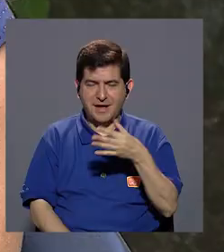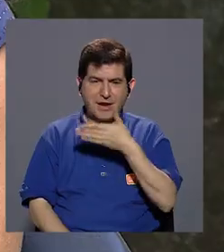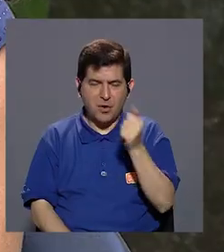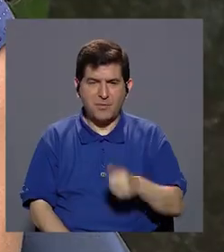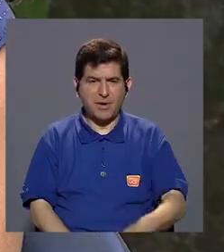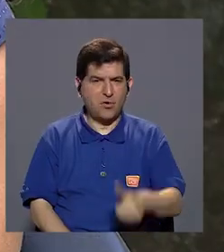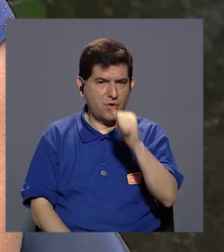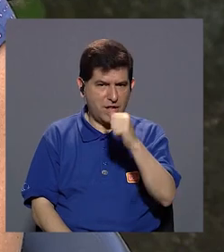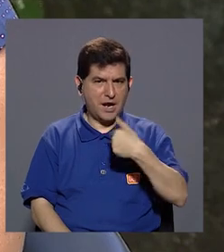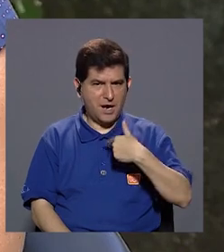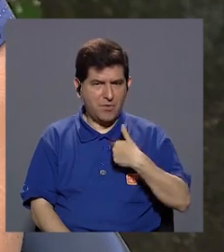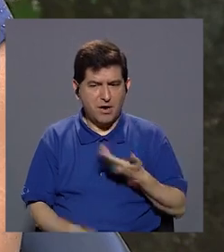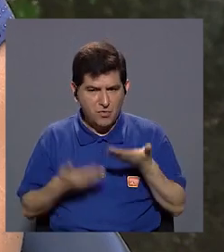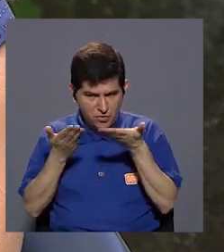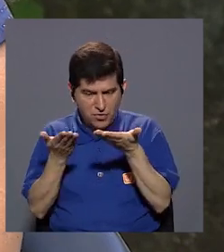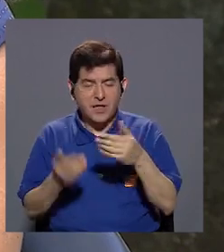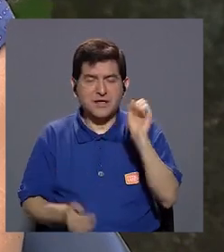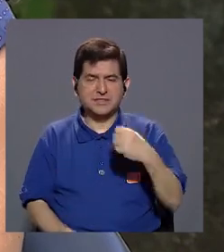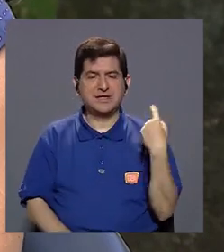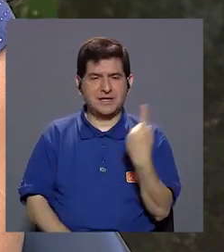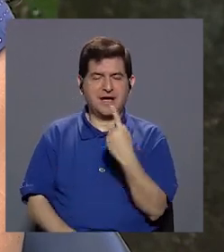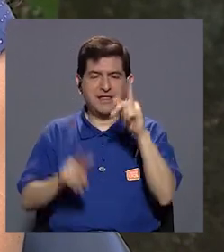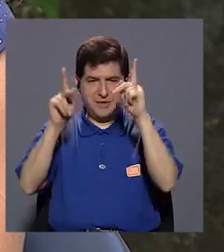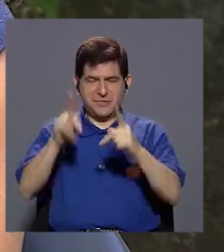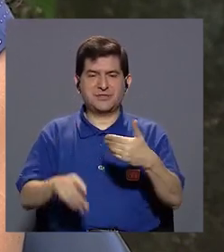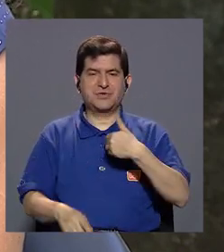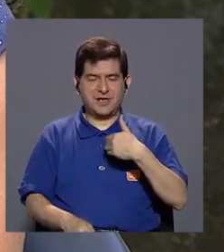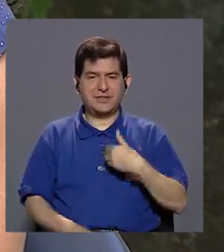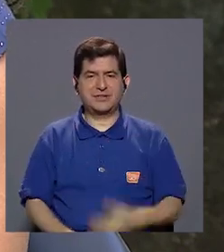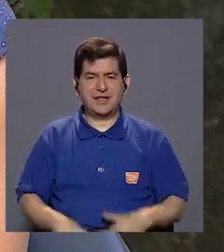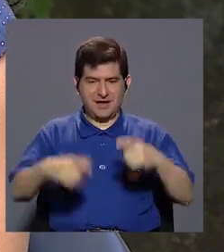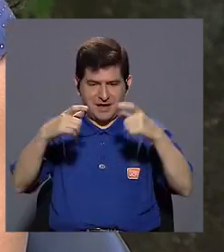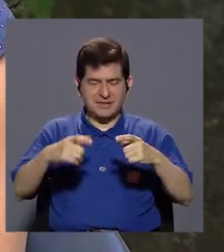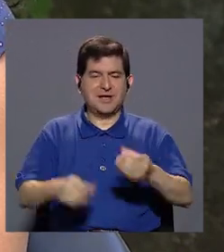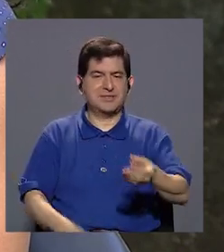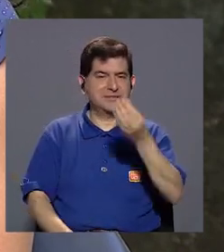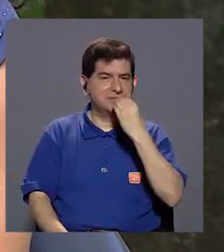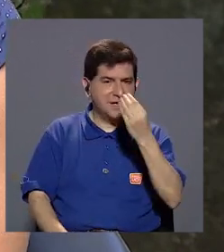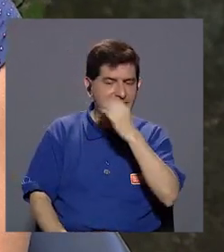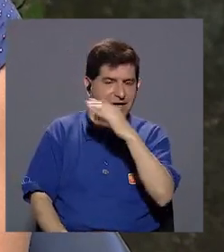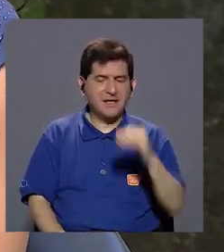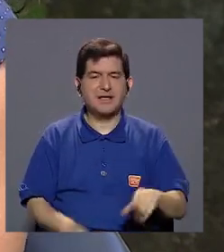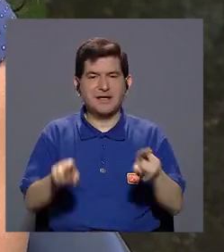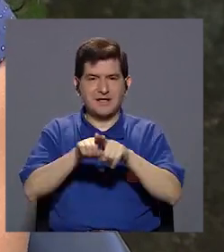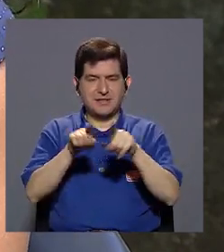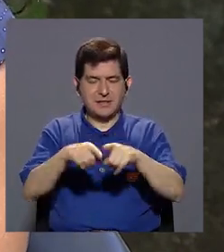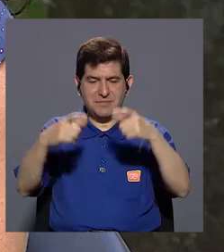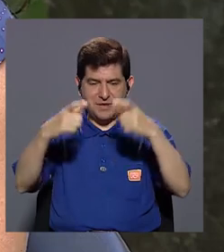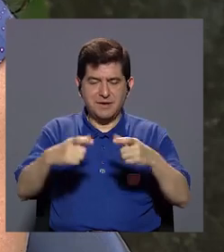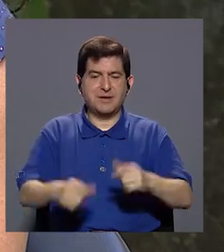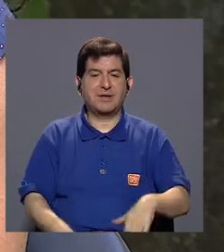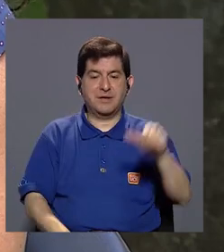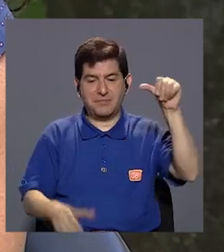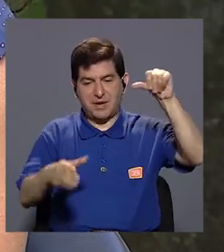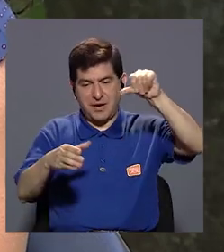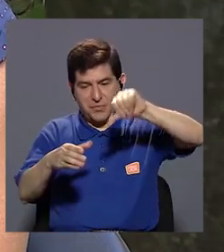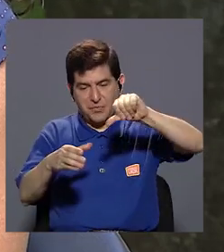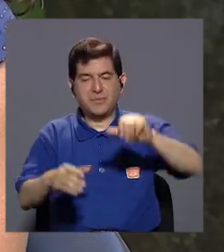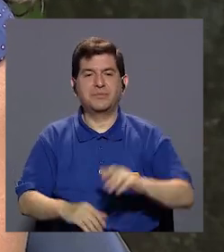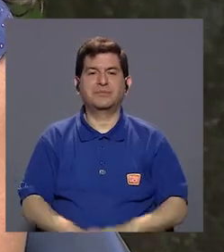hubo ¿Es mejor andar el agua de...? Sería lo ideal que cada uno ande su tacita de comida y su recipiente de agua, ¿verdad?